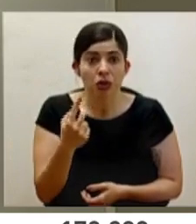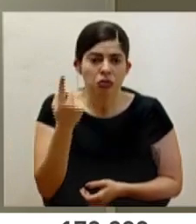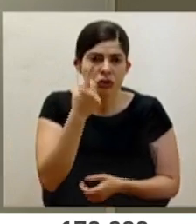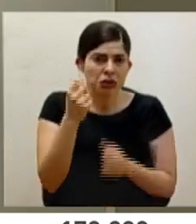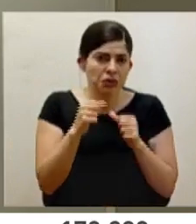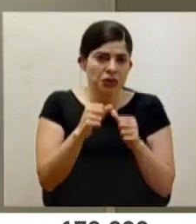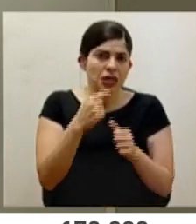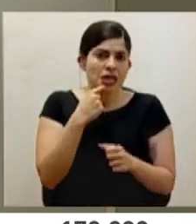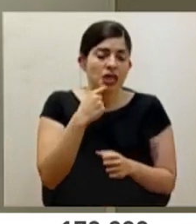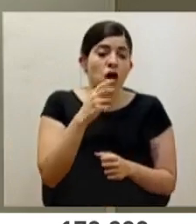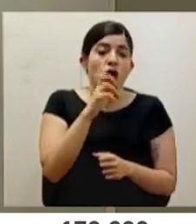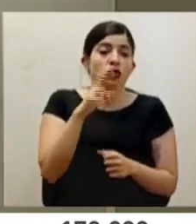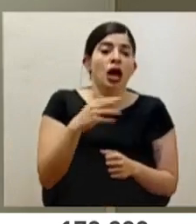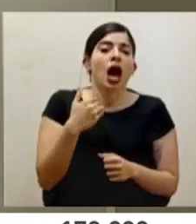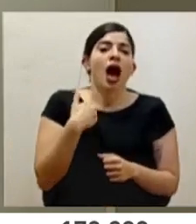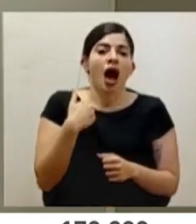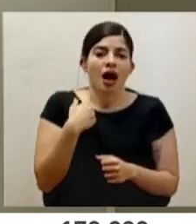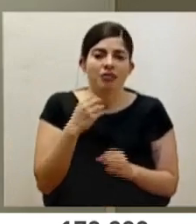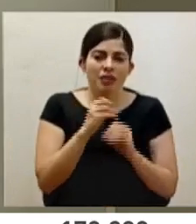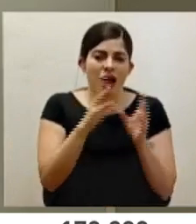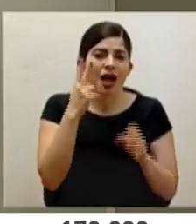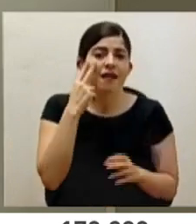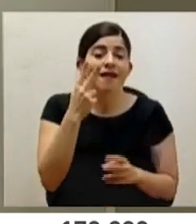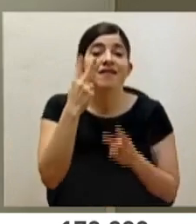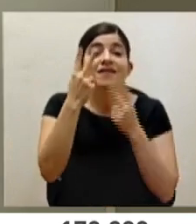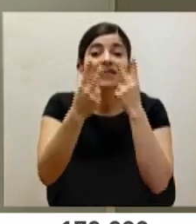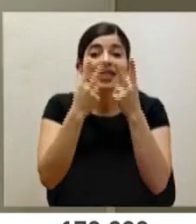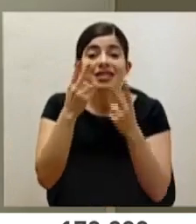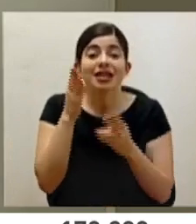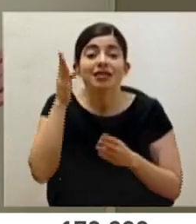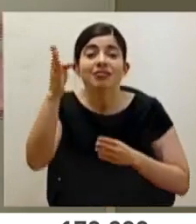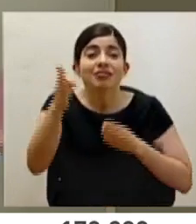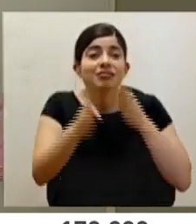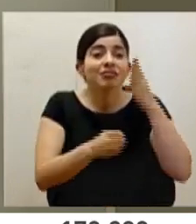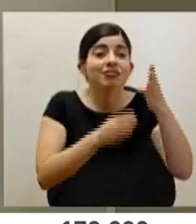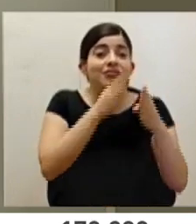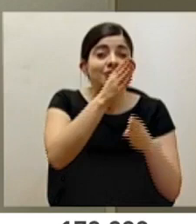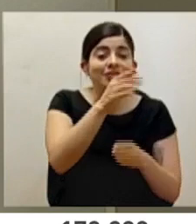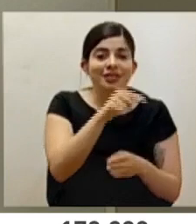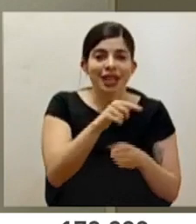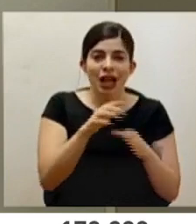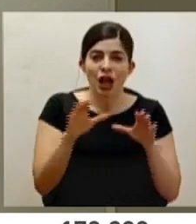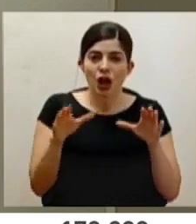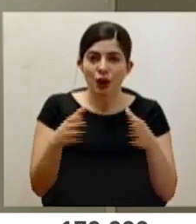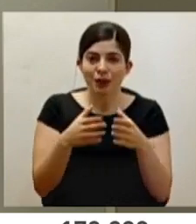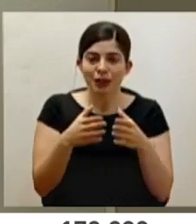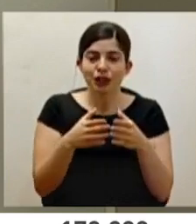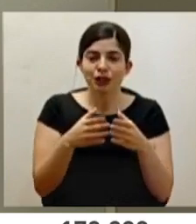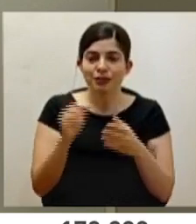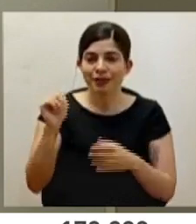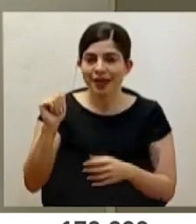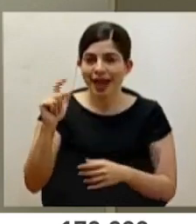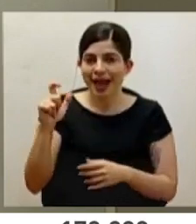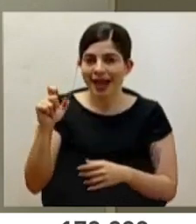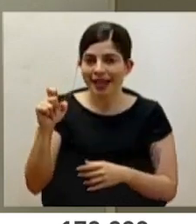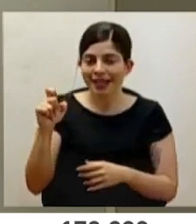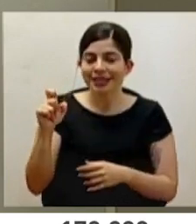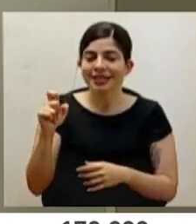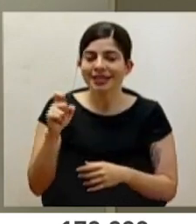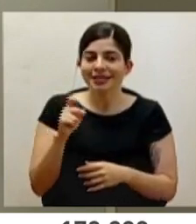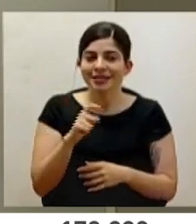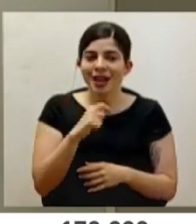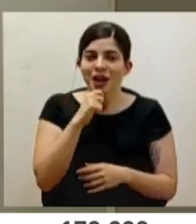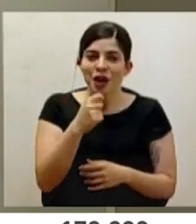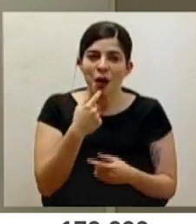mantengo, hay y se nota en las visitas de campo que se hacen. Aquí la comisión, el don Alex, no